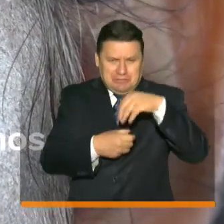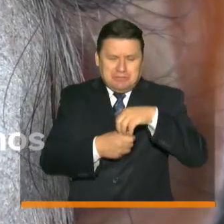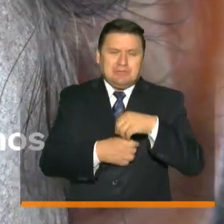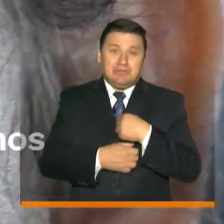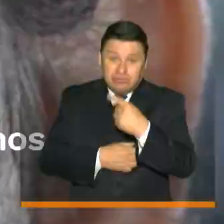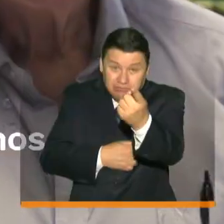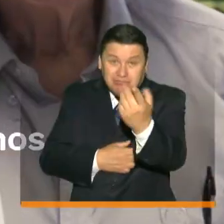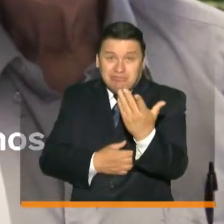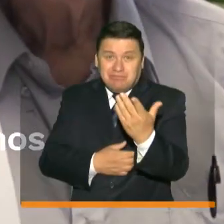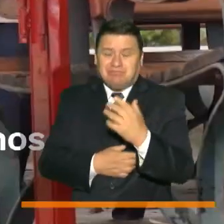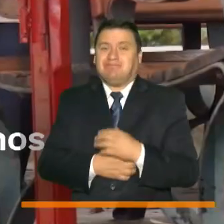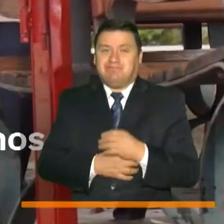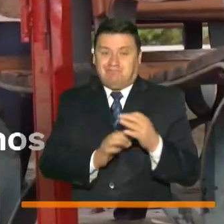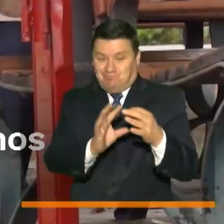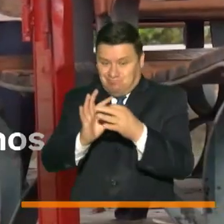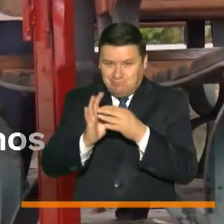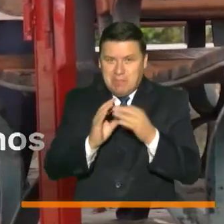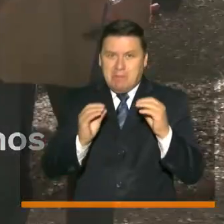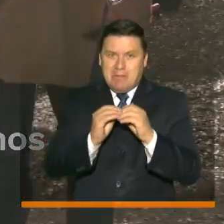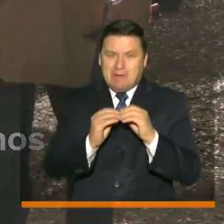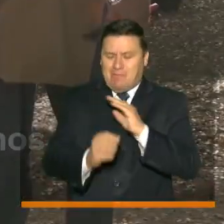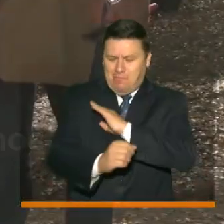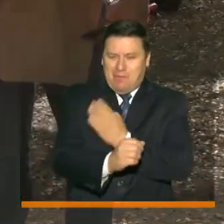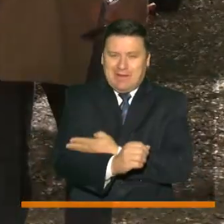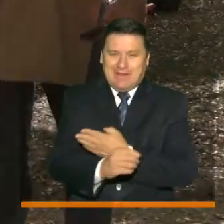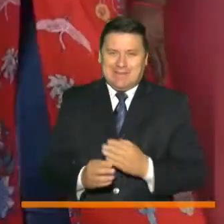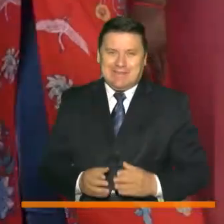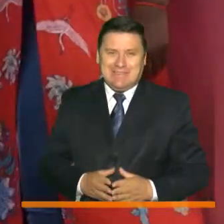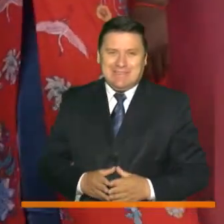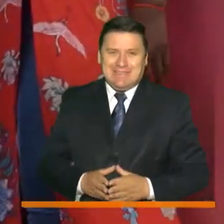Contamos contigo, porque unidos somos más fuertes.